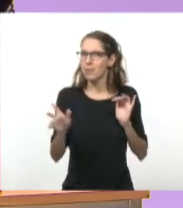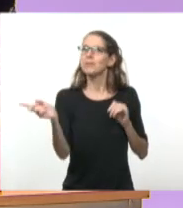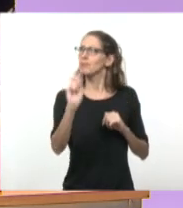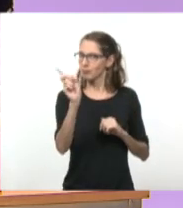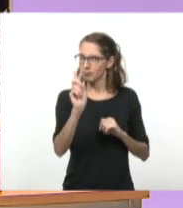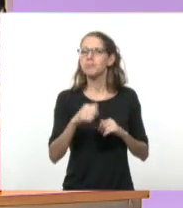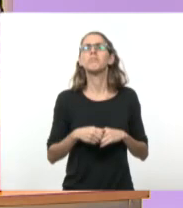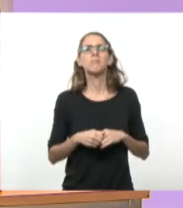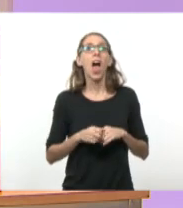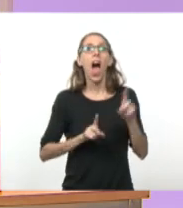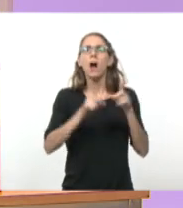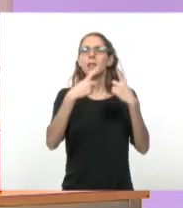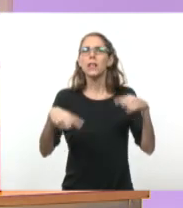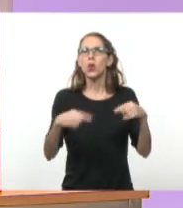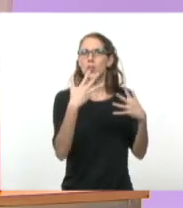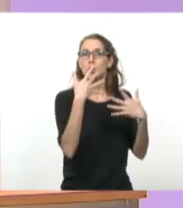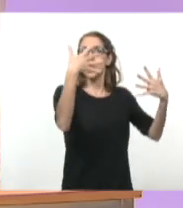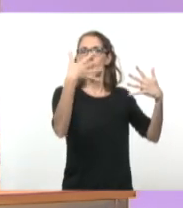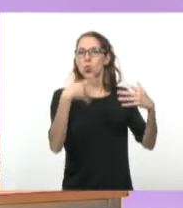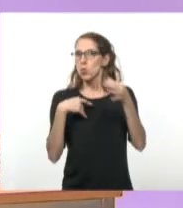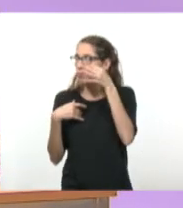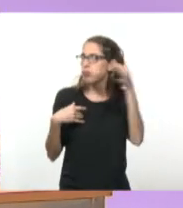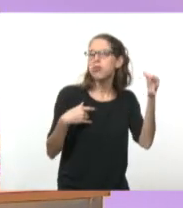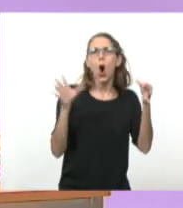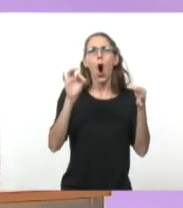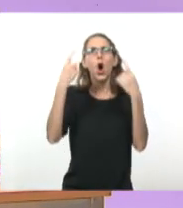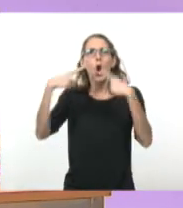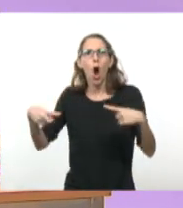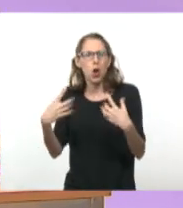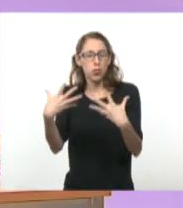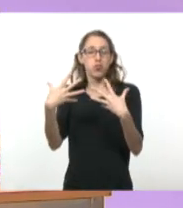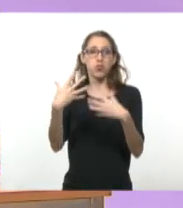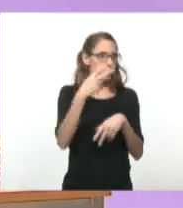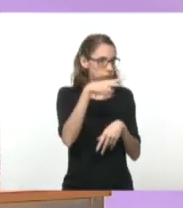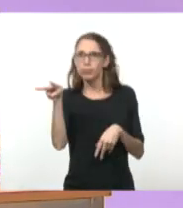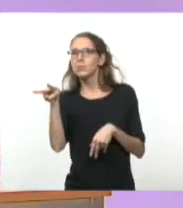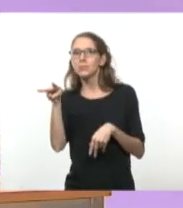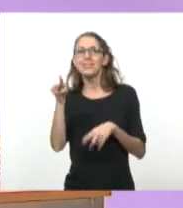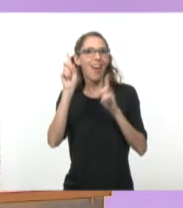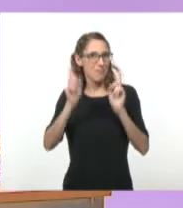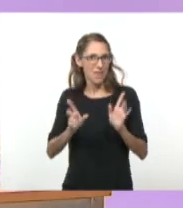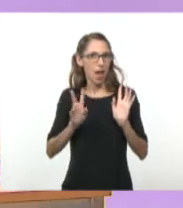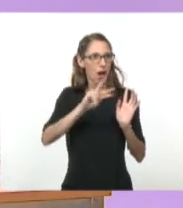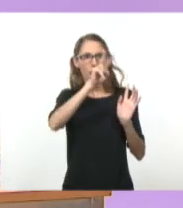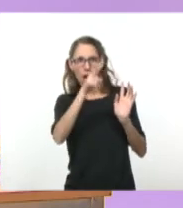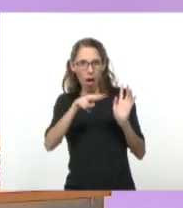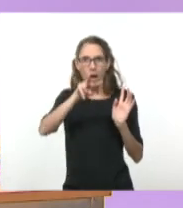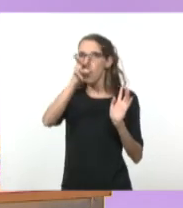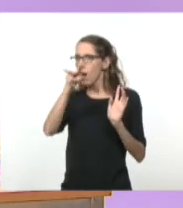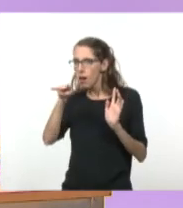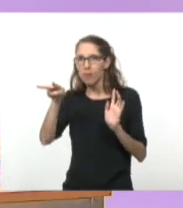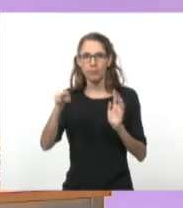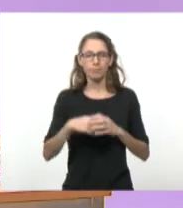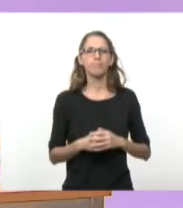hacia objetos brillantes o con colores fuertes o seguir la forma de los objetos. Claro. Entonces, ¿qué pasa?